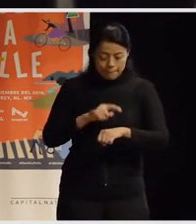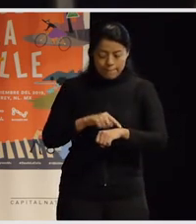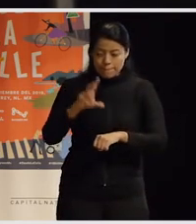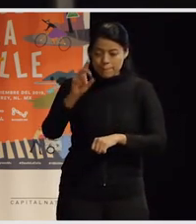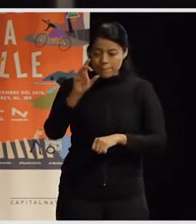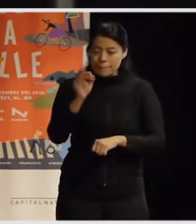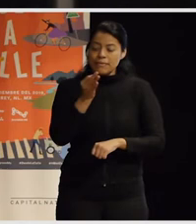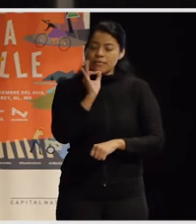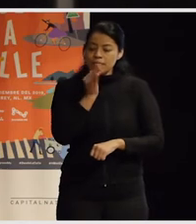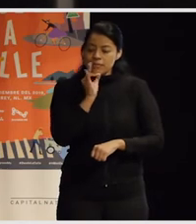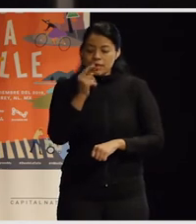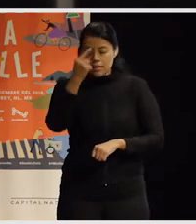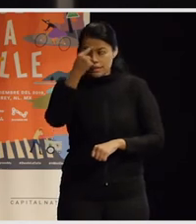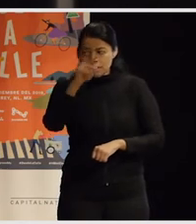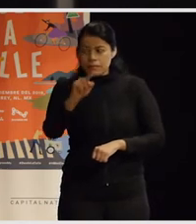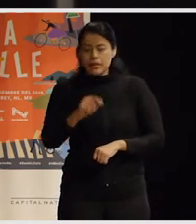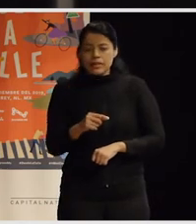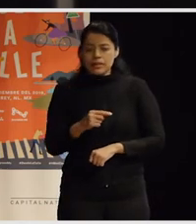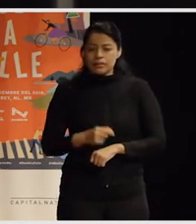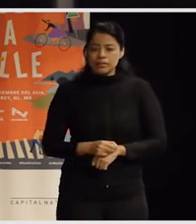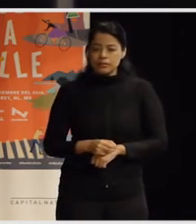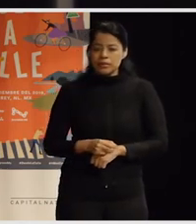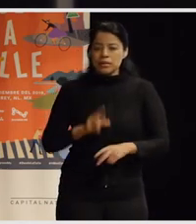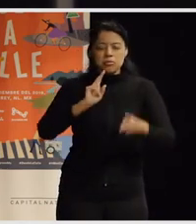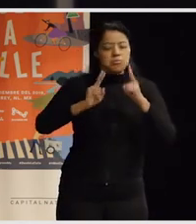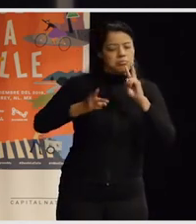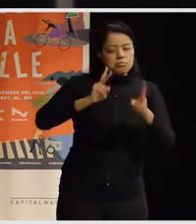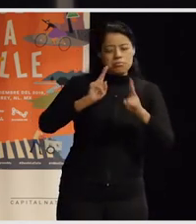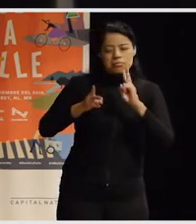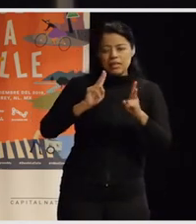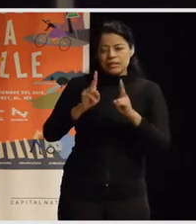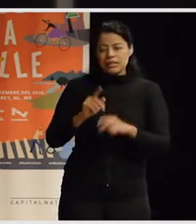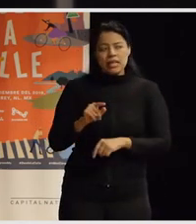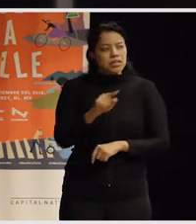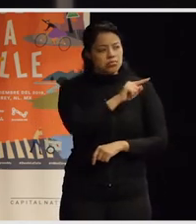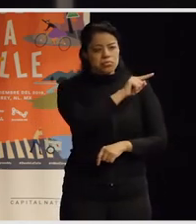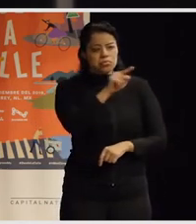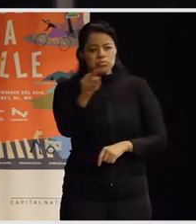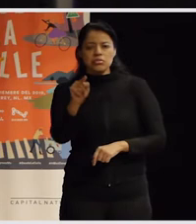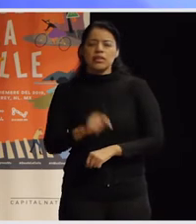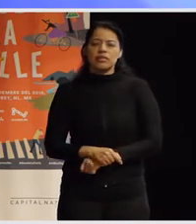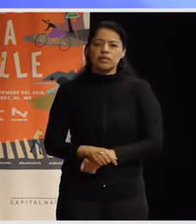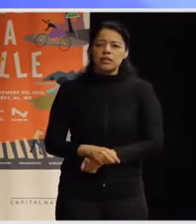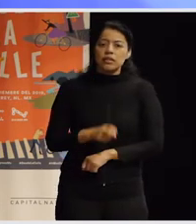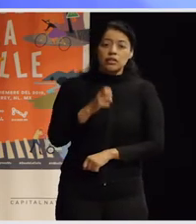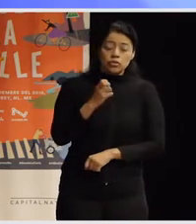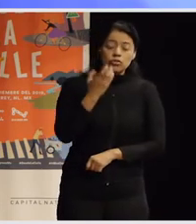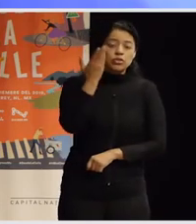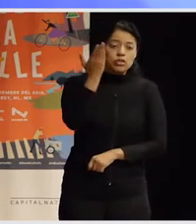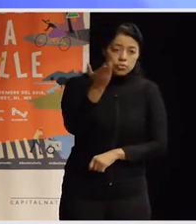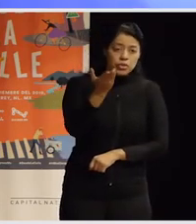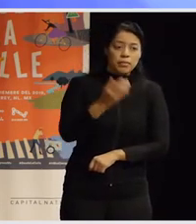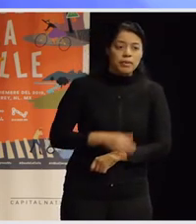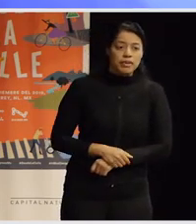para tener un montón de conversación con quienes están por acá. entonces les voy a pedir